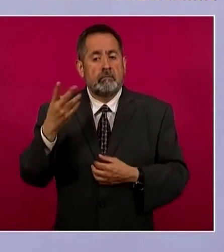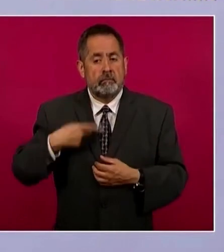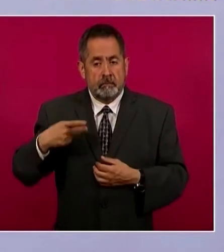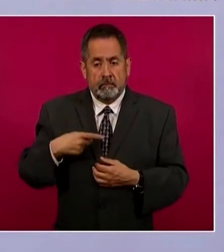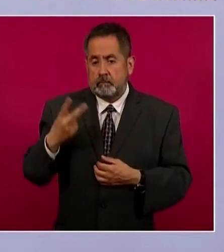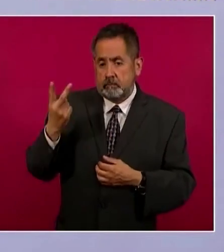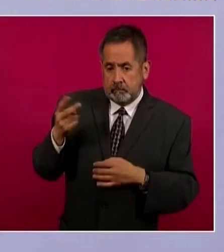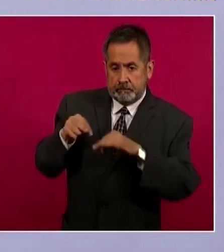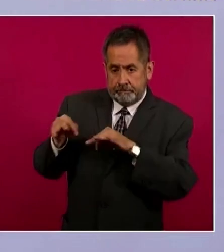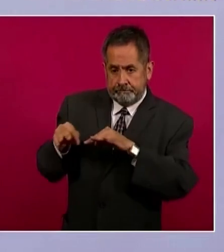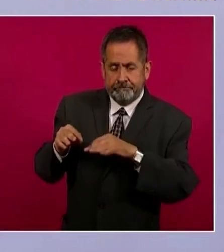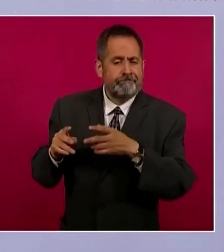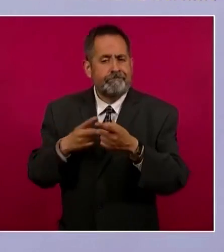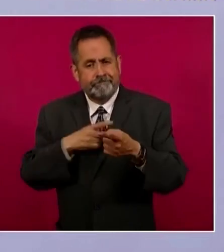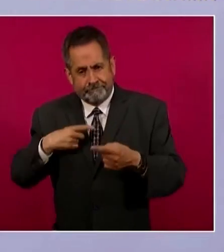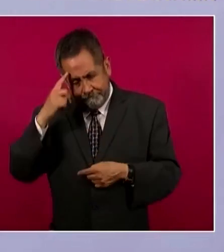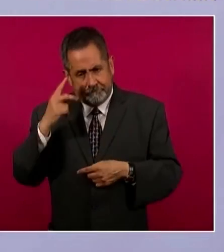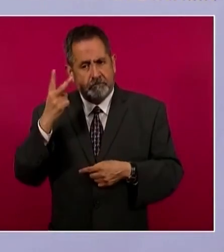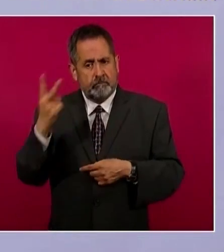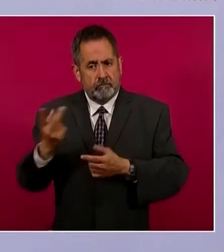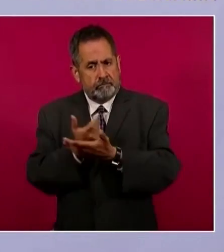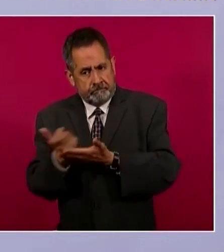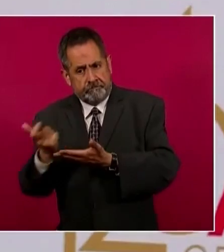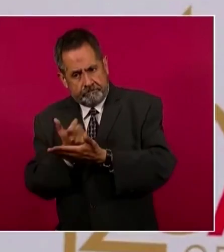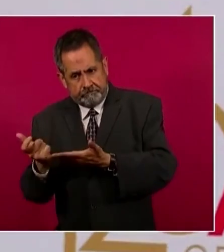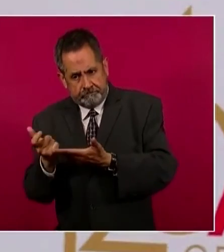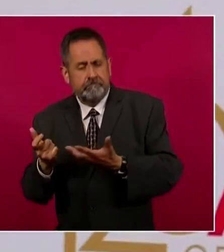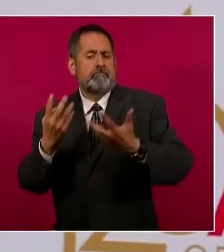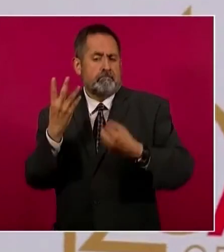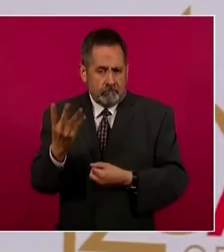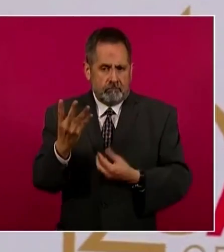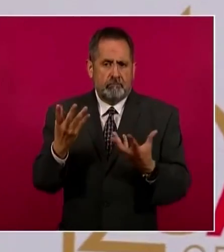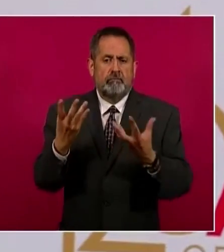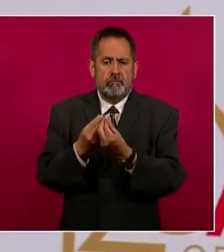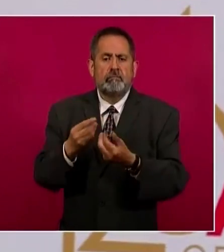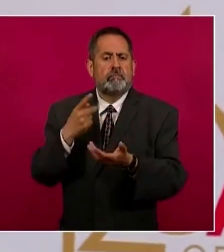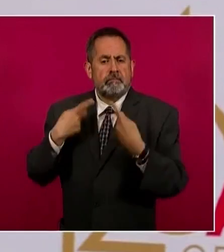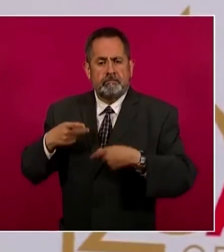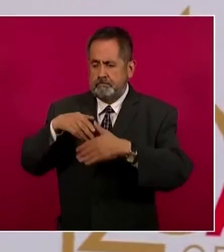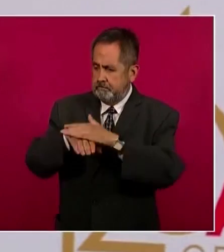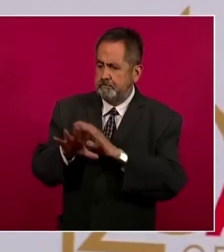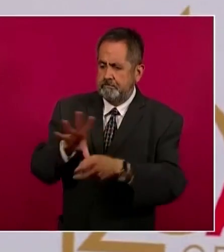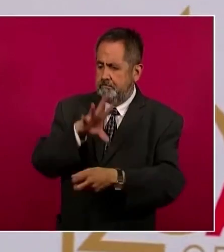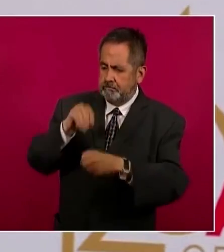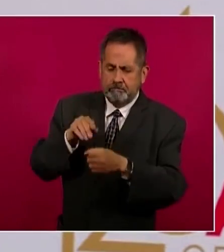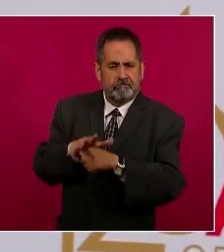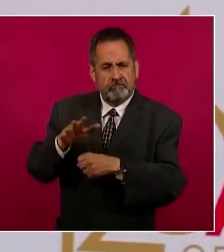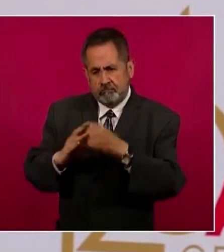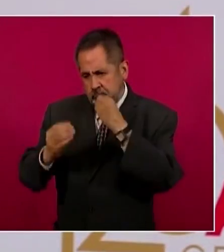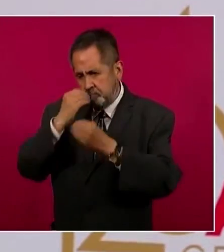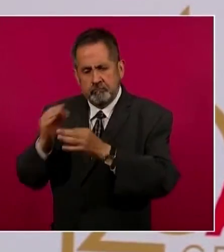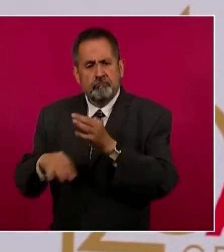dos trabajan. Tenemos que lograr que con dos salarios mínimos, cuatro personas de esa familia tengan acceso a la canasta alimentaria.